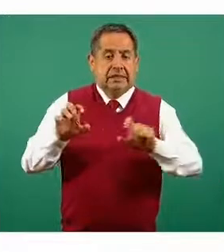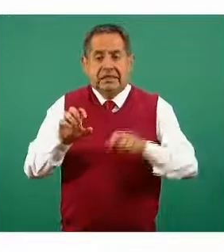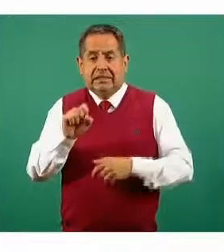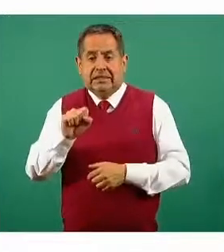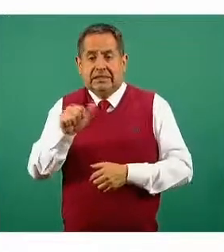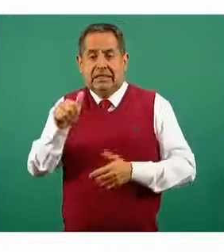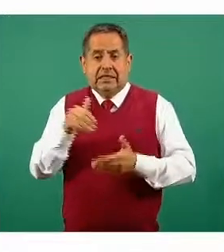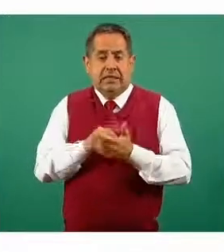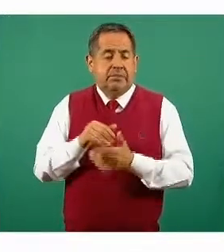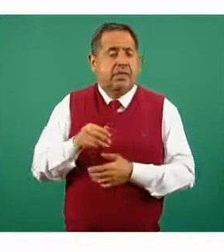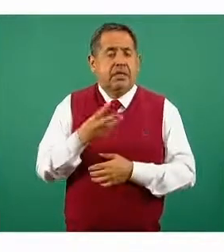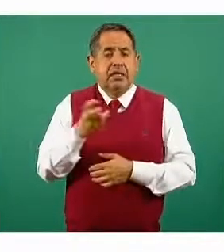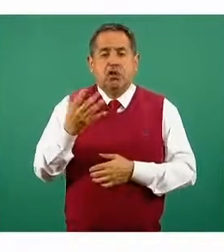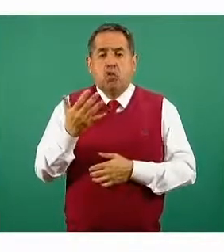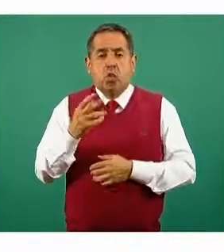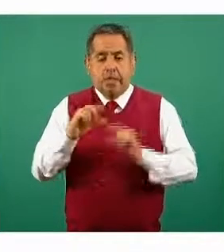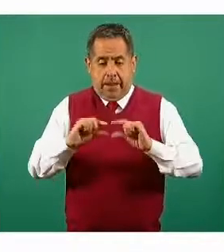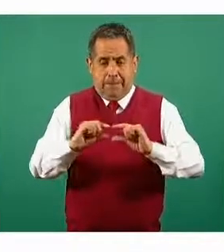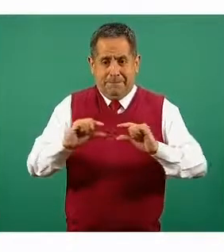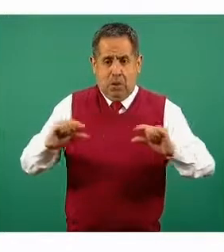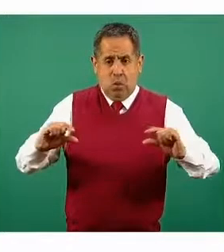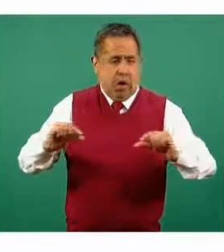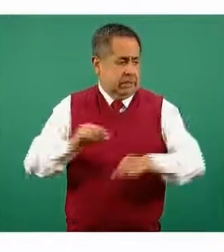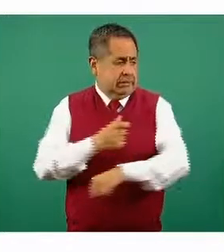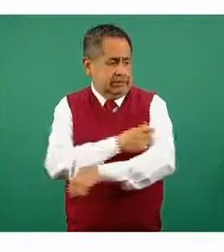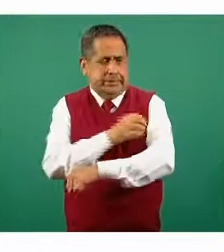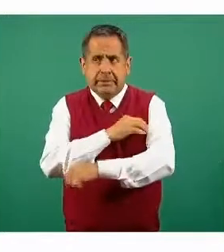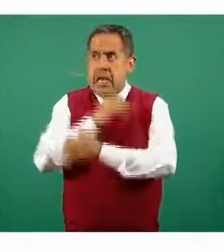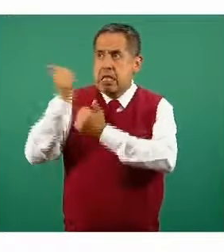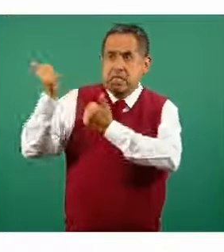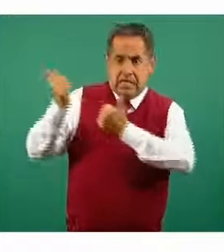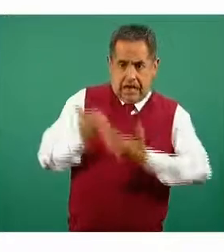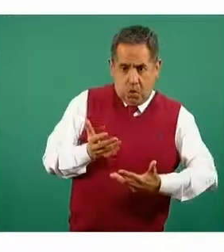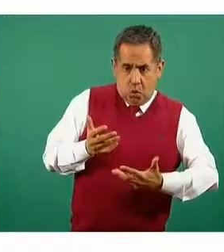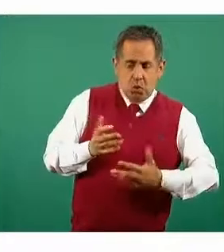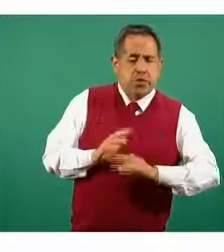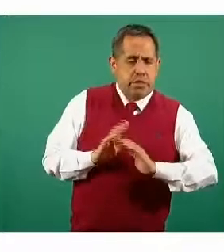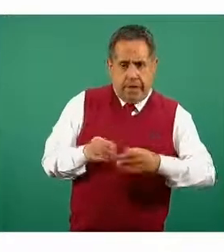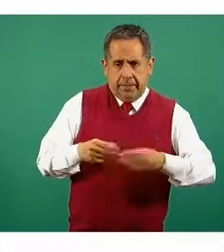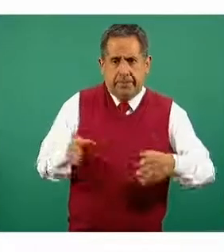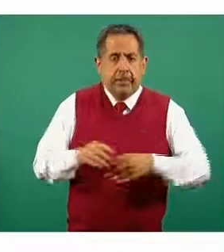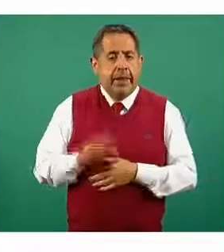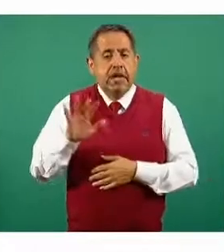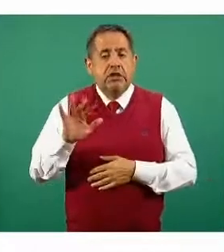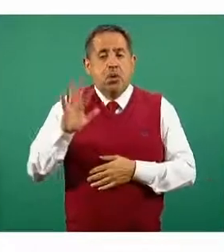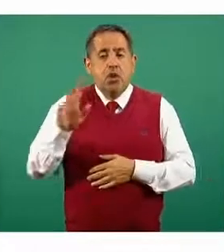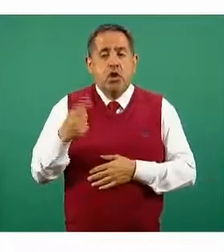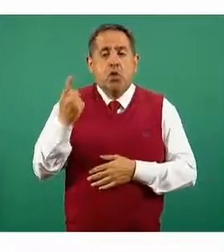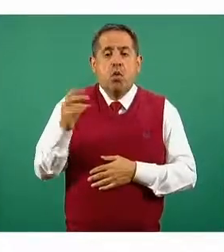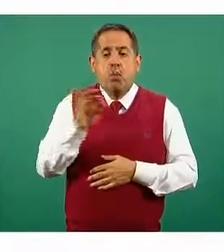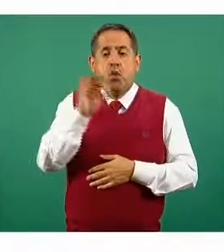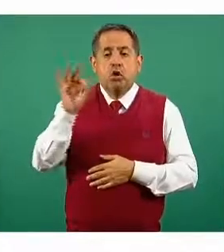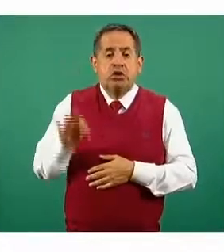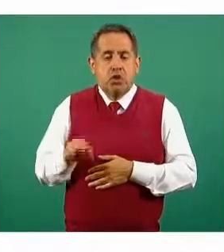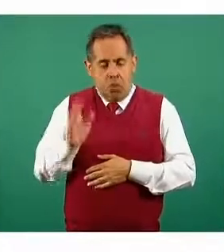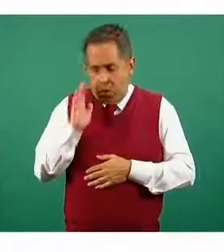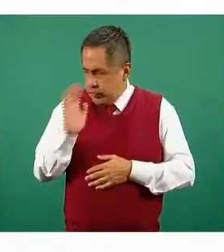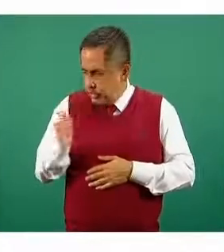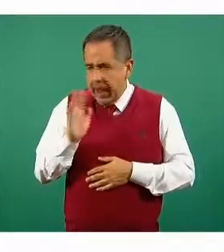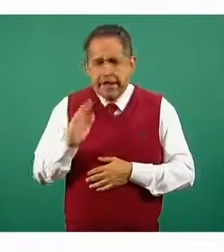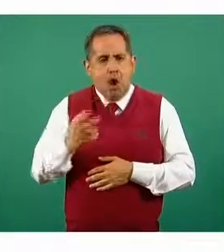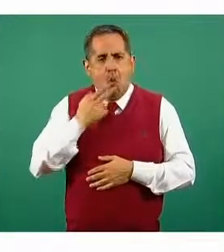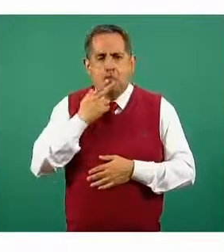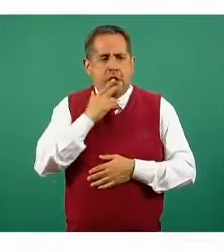.350 dosis que han llegado al territorio mexicano y 51% de ese paquete ya ha sido